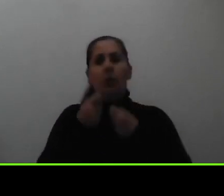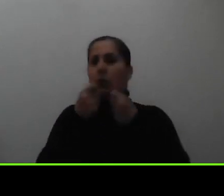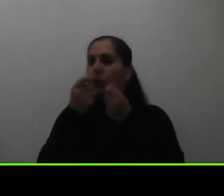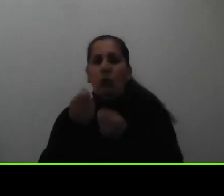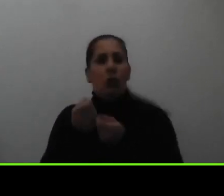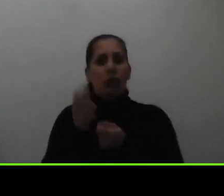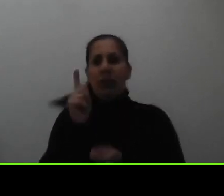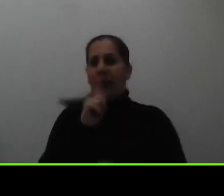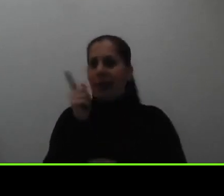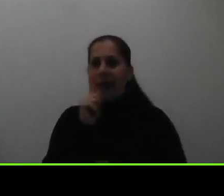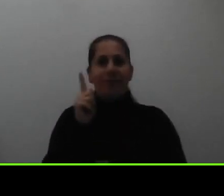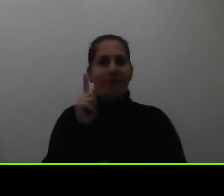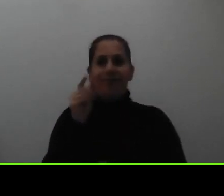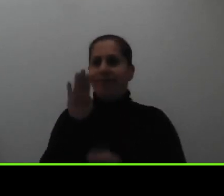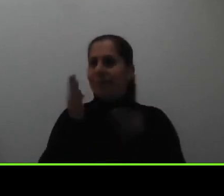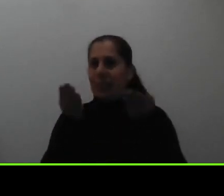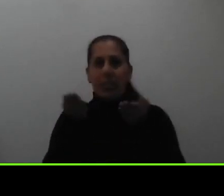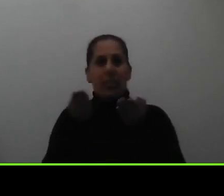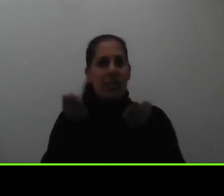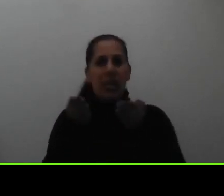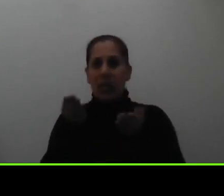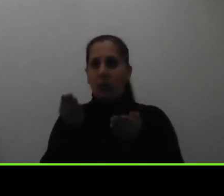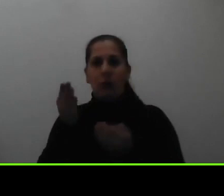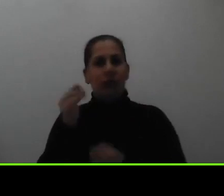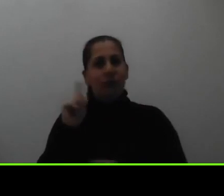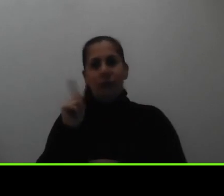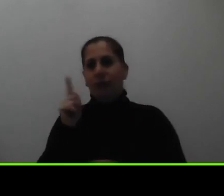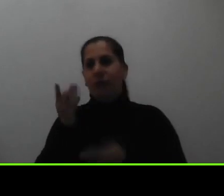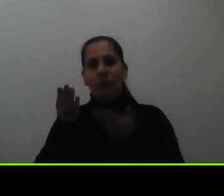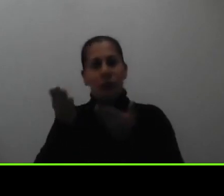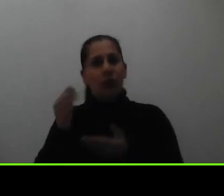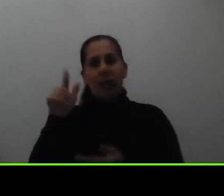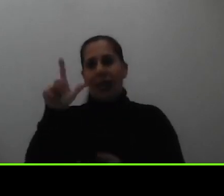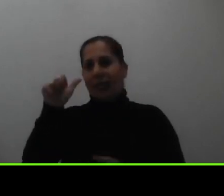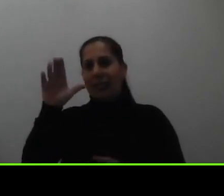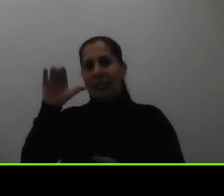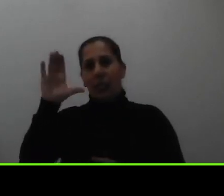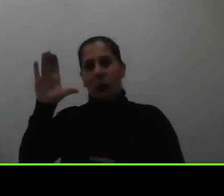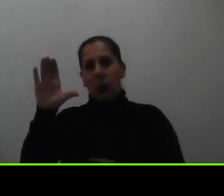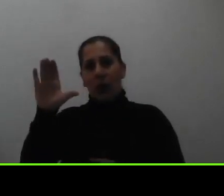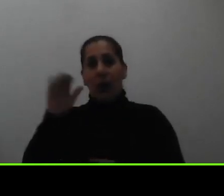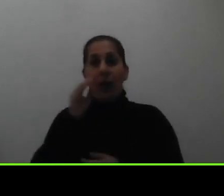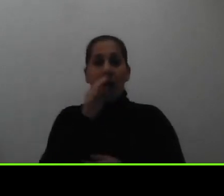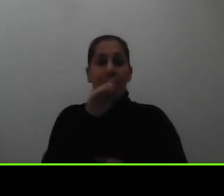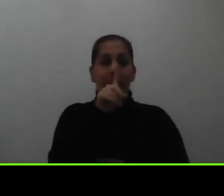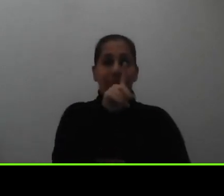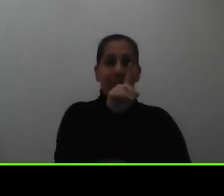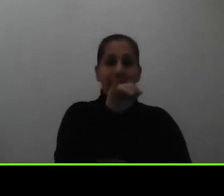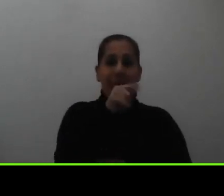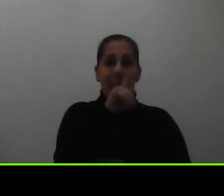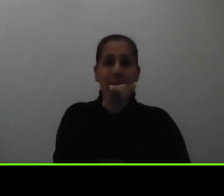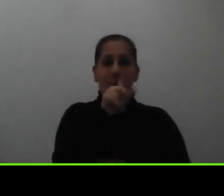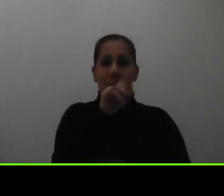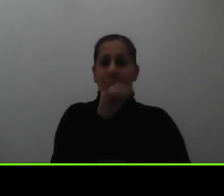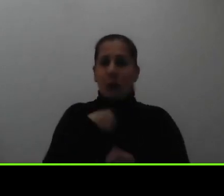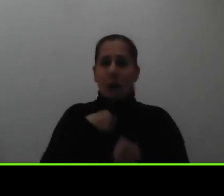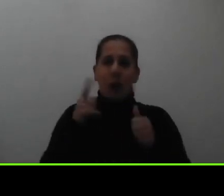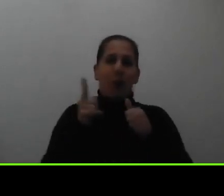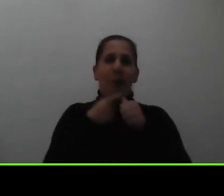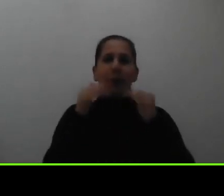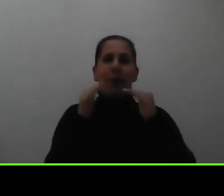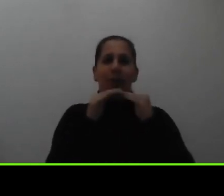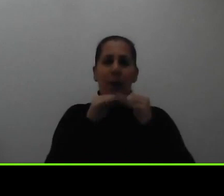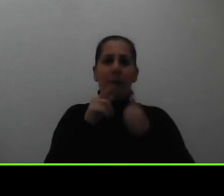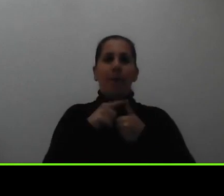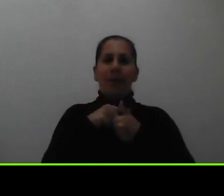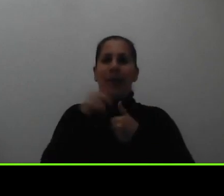los niveles de bachillerato y licenciatura un diplomado es como el primer nivel como para los que no sepan está el